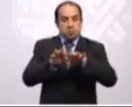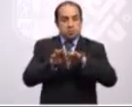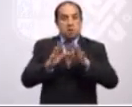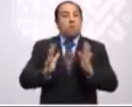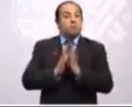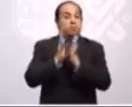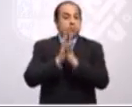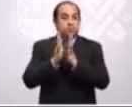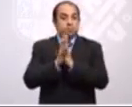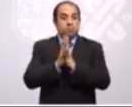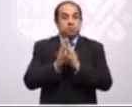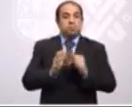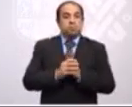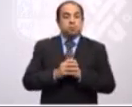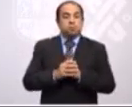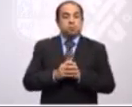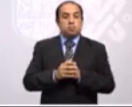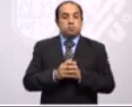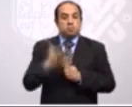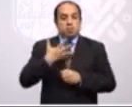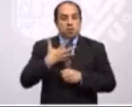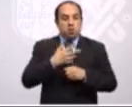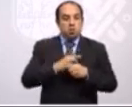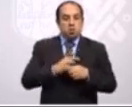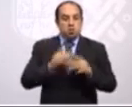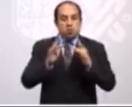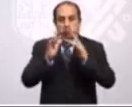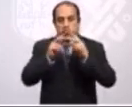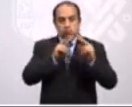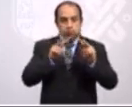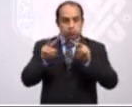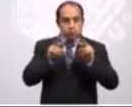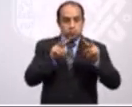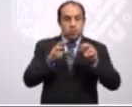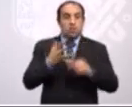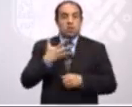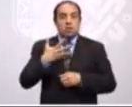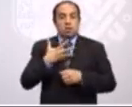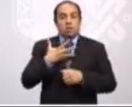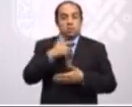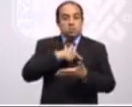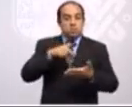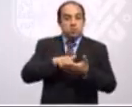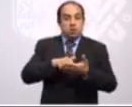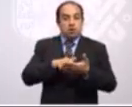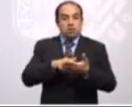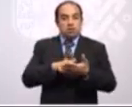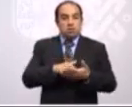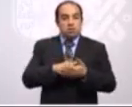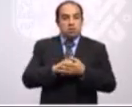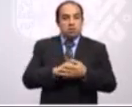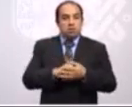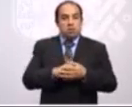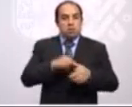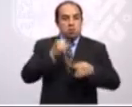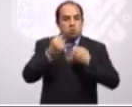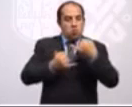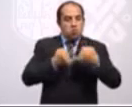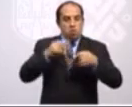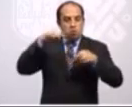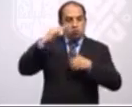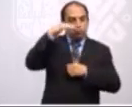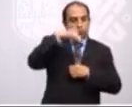basado en la virtualidad. Digamos, hay una parte de atracciones mecánicas, pero otra de atracciones interactivas